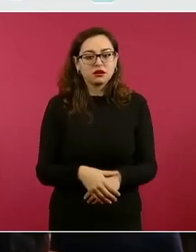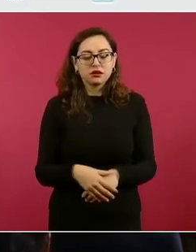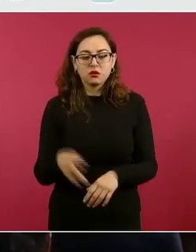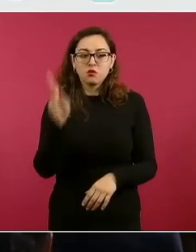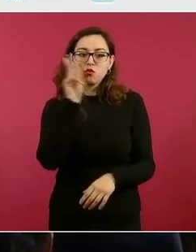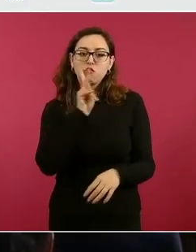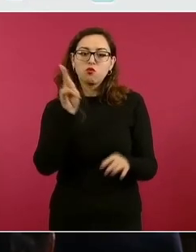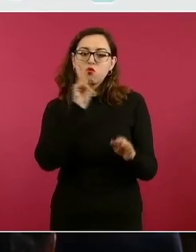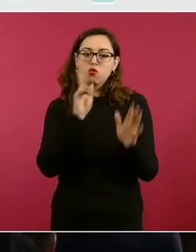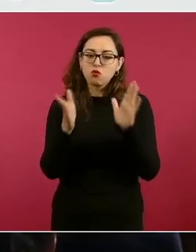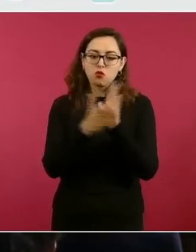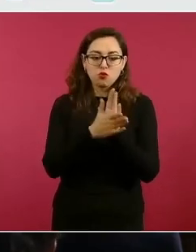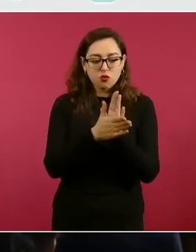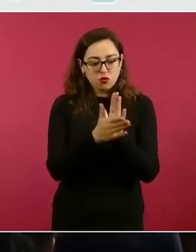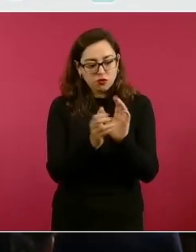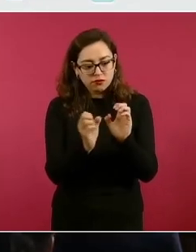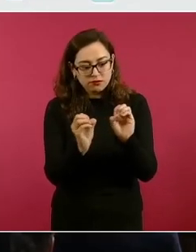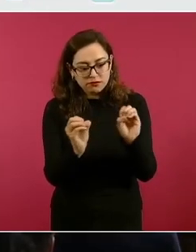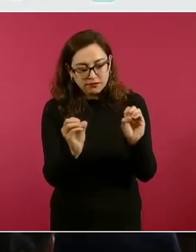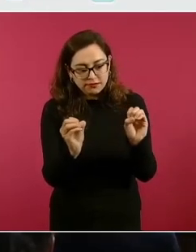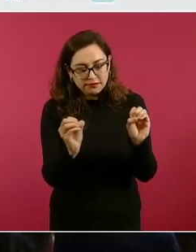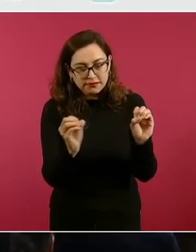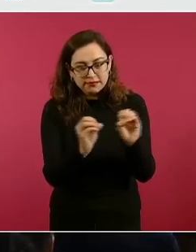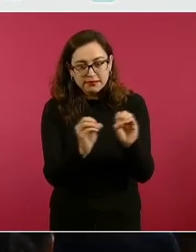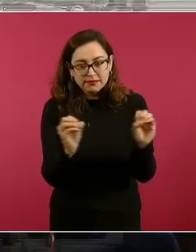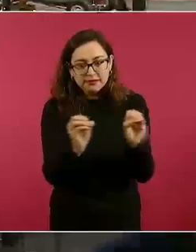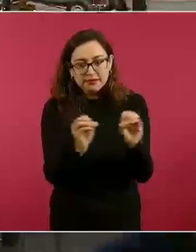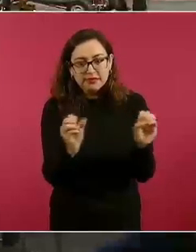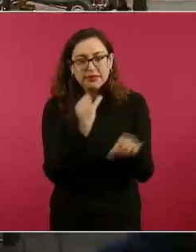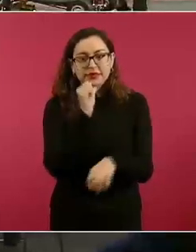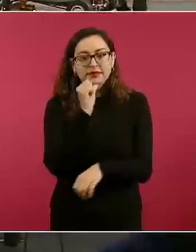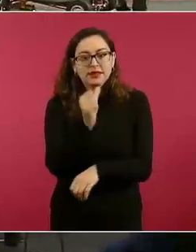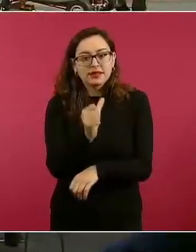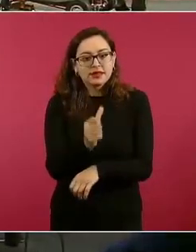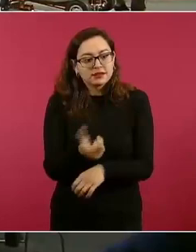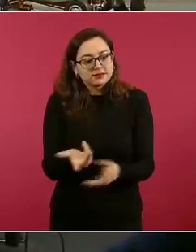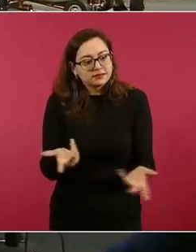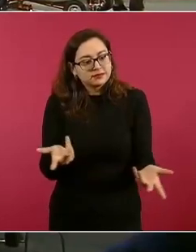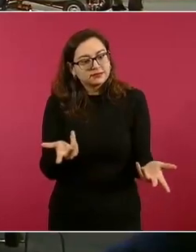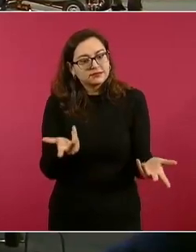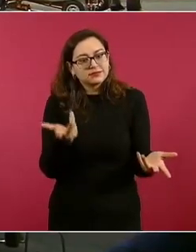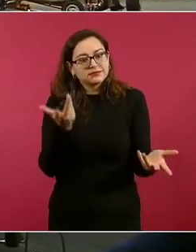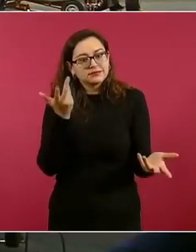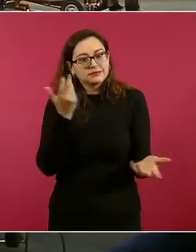¿Dónde está la honestidad intelectual?